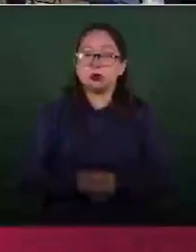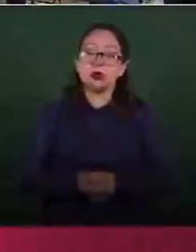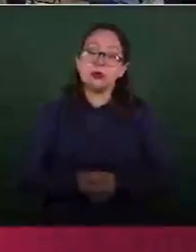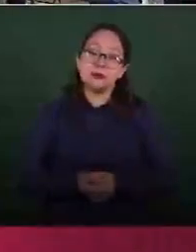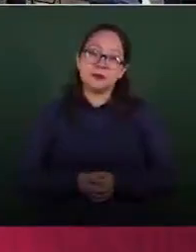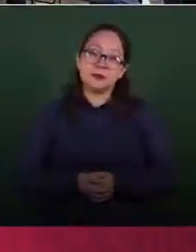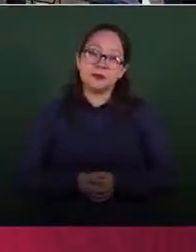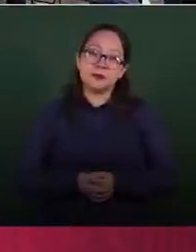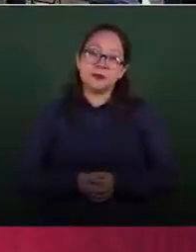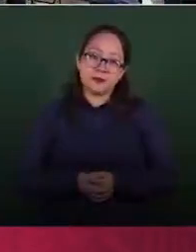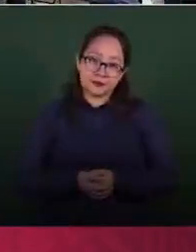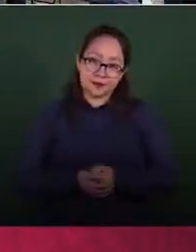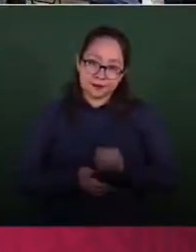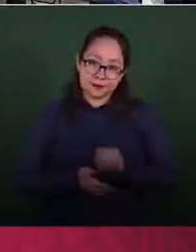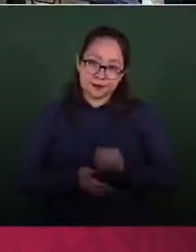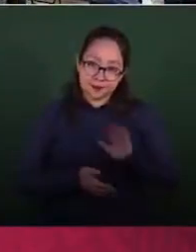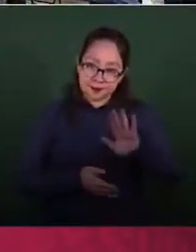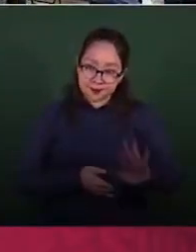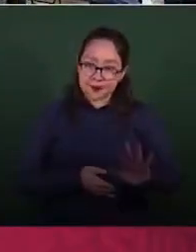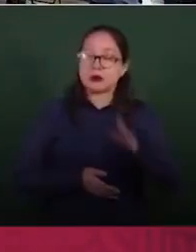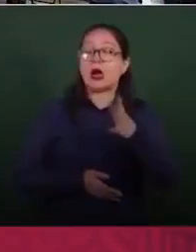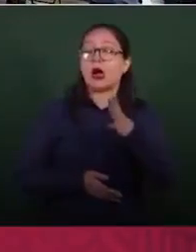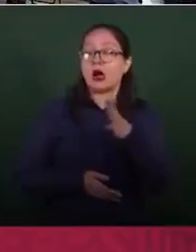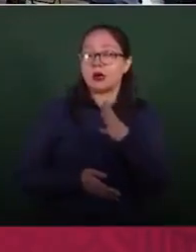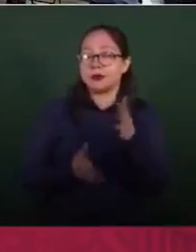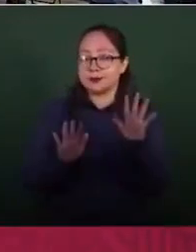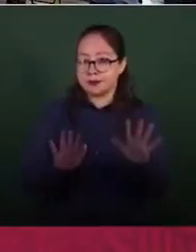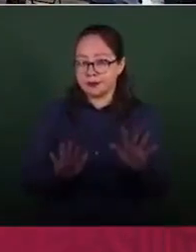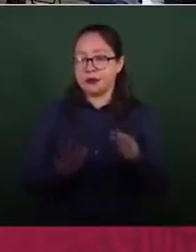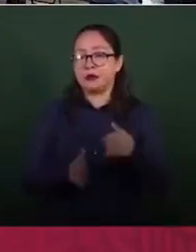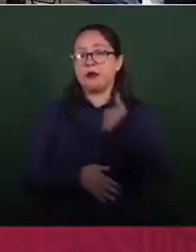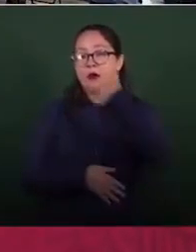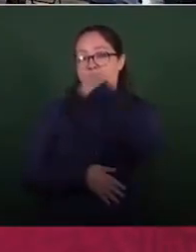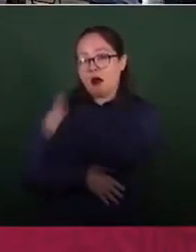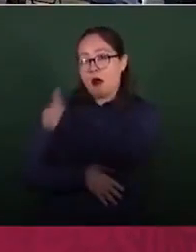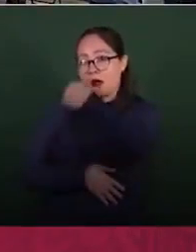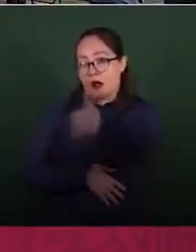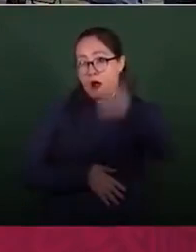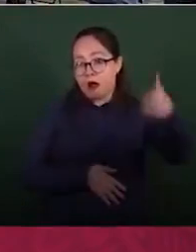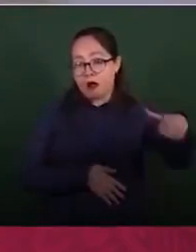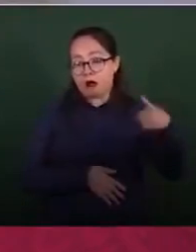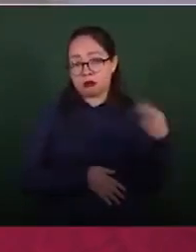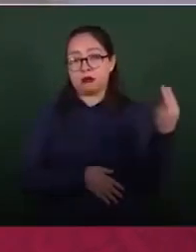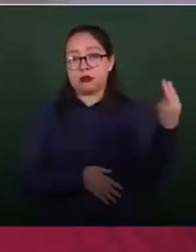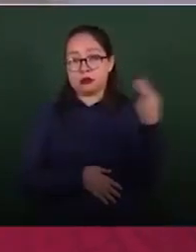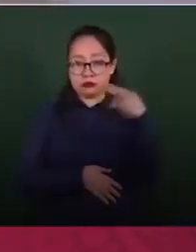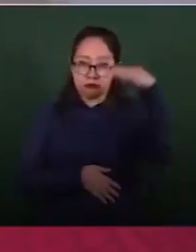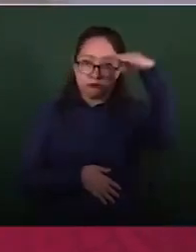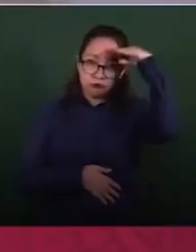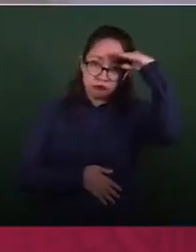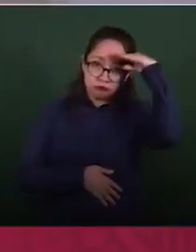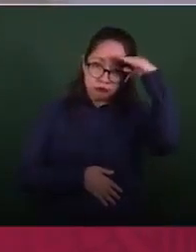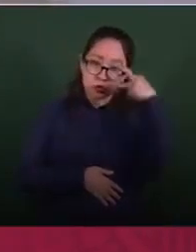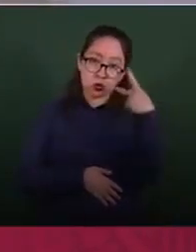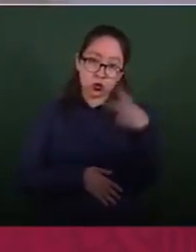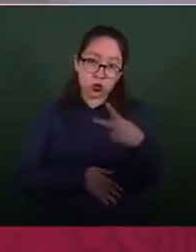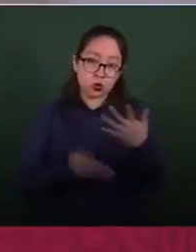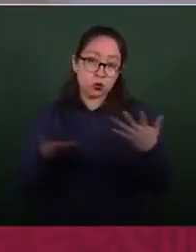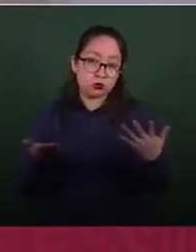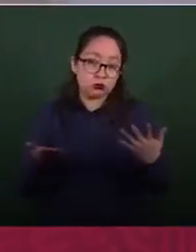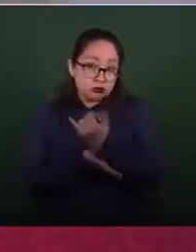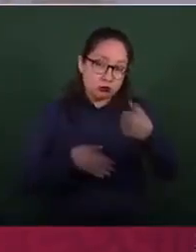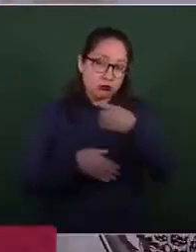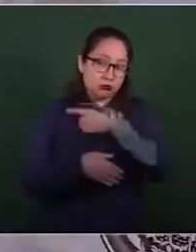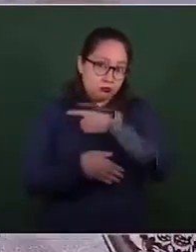Cada quien tiene que asumir su postura y